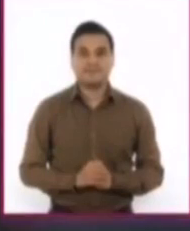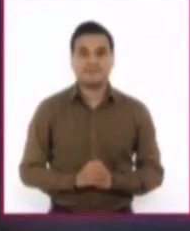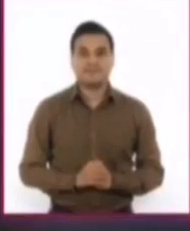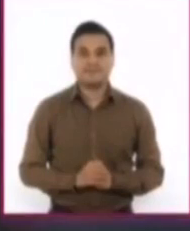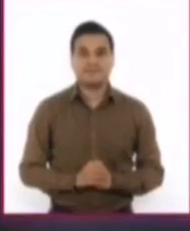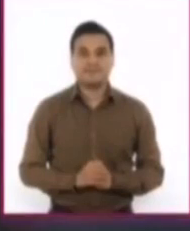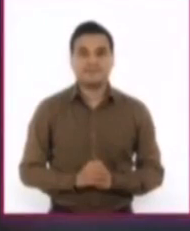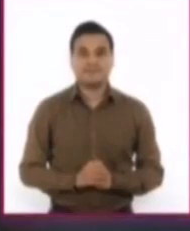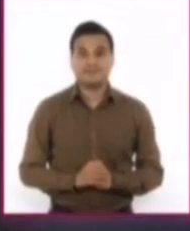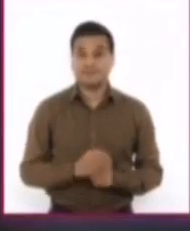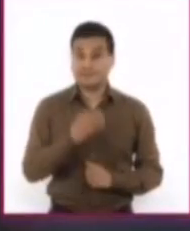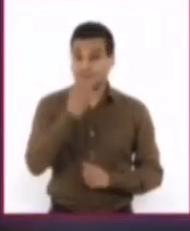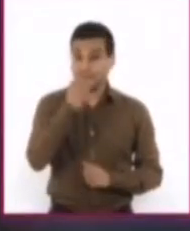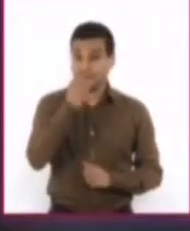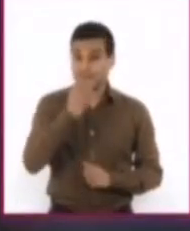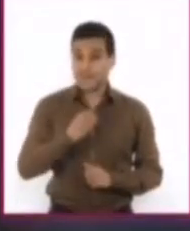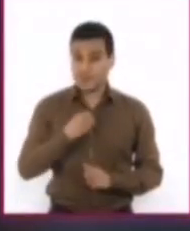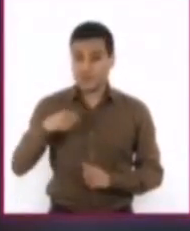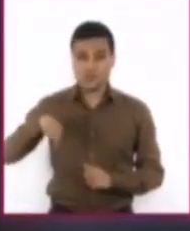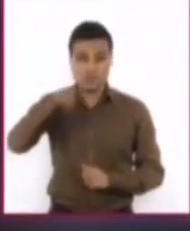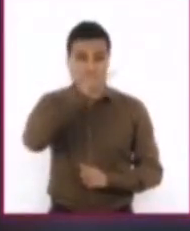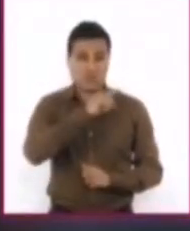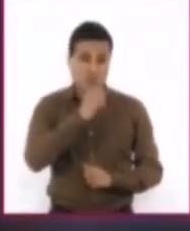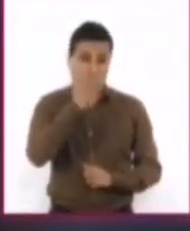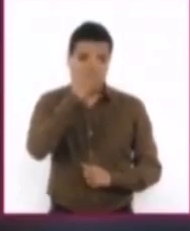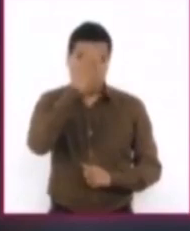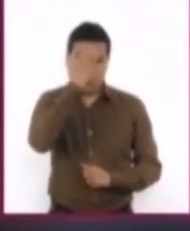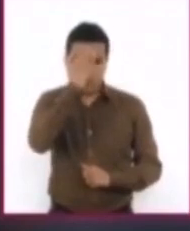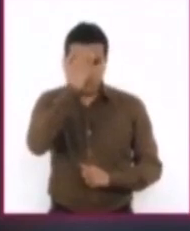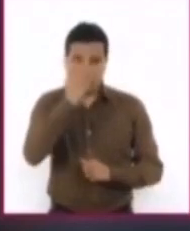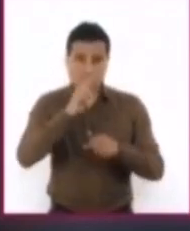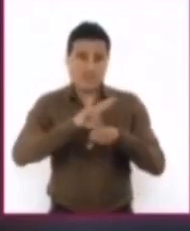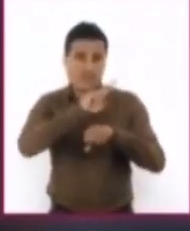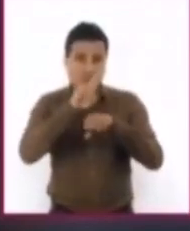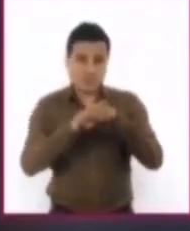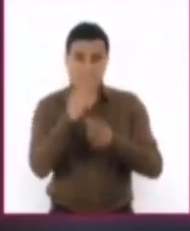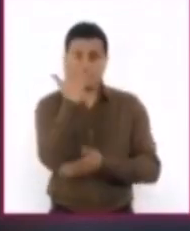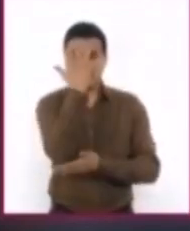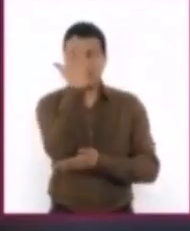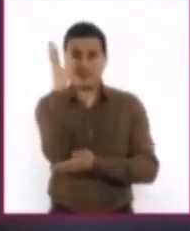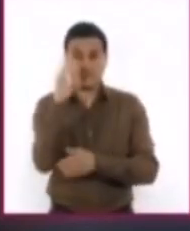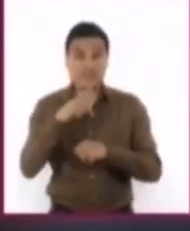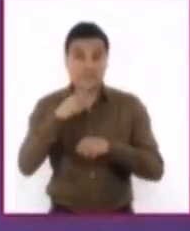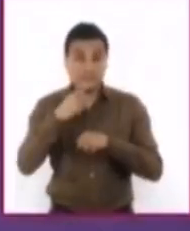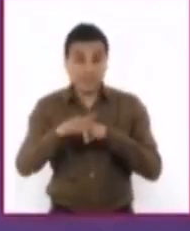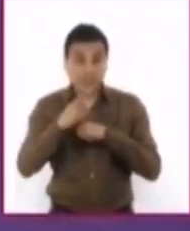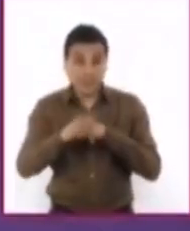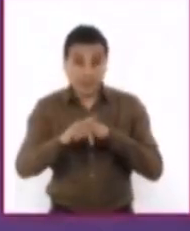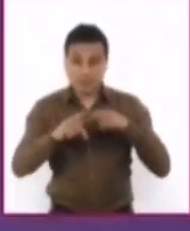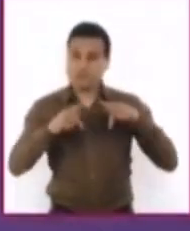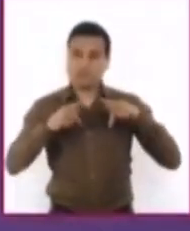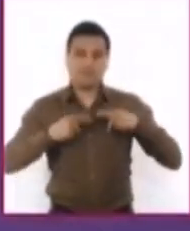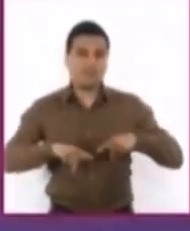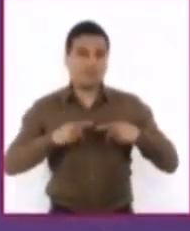Aún cuando sabemos el daño que les estamos causando a la naturaleza, seguimos contaminando.